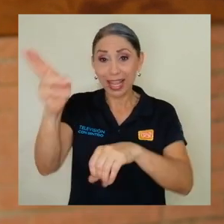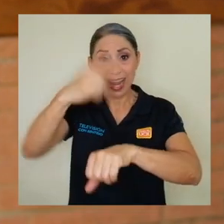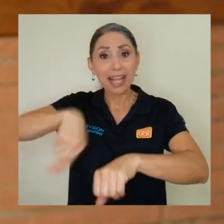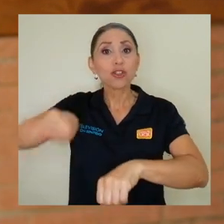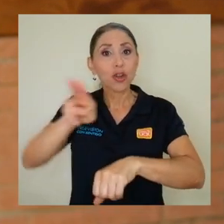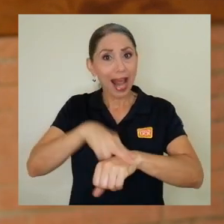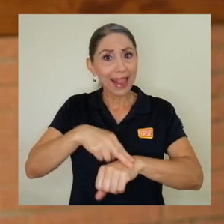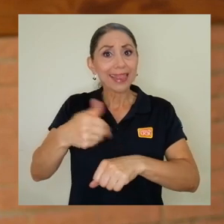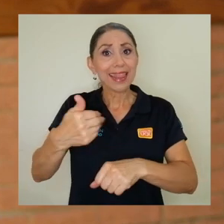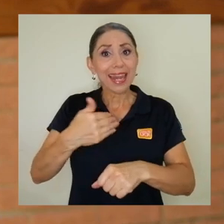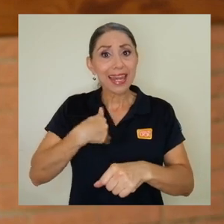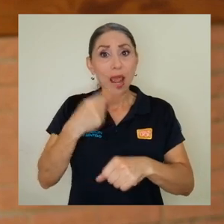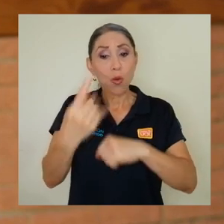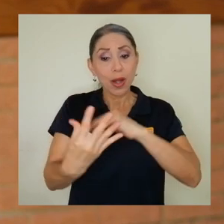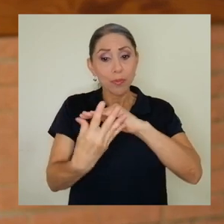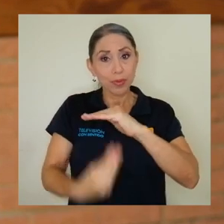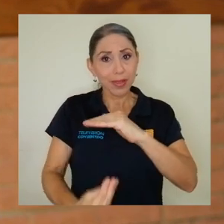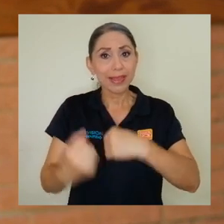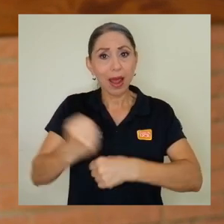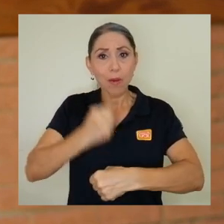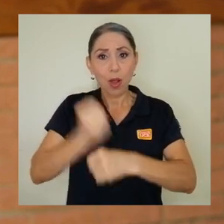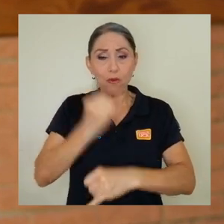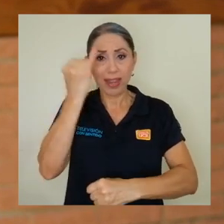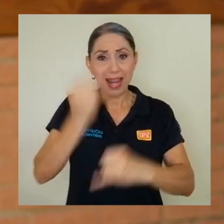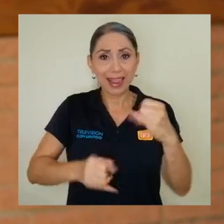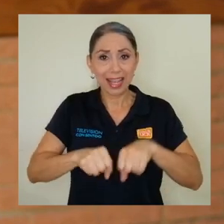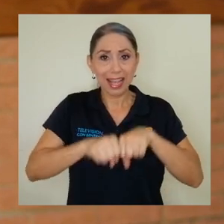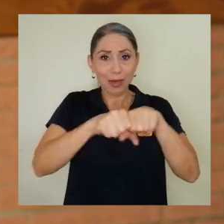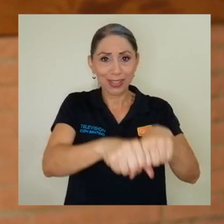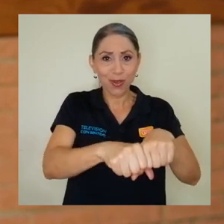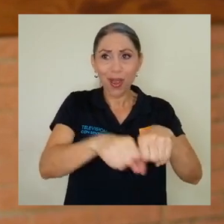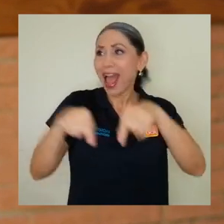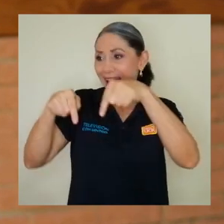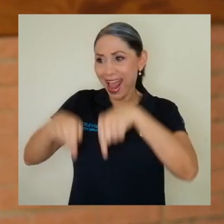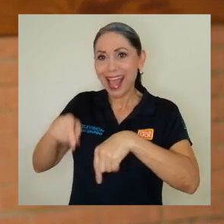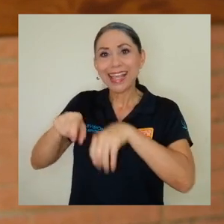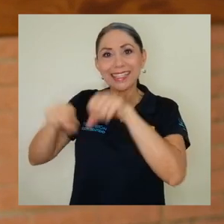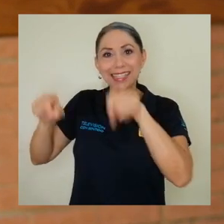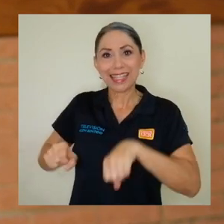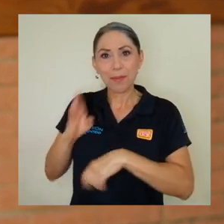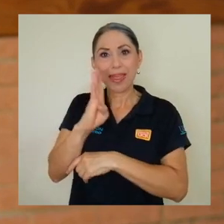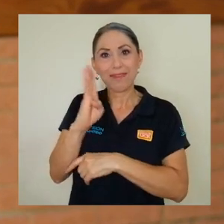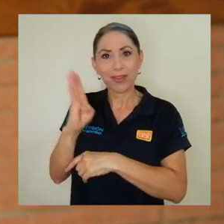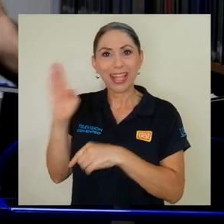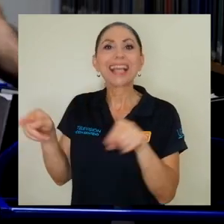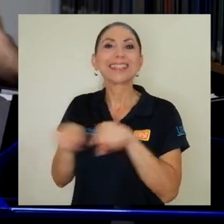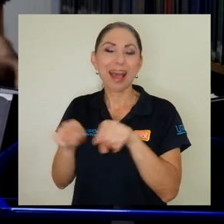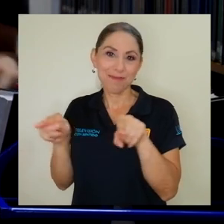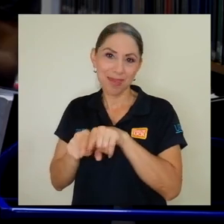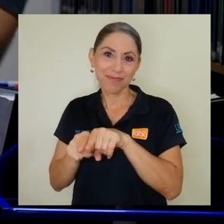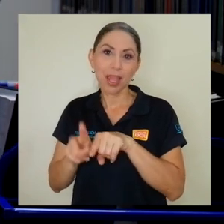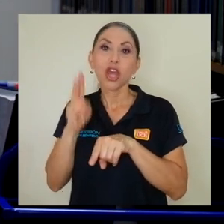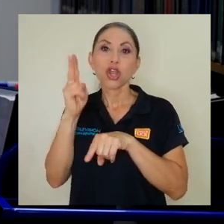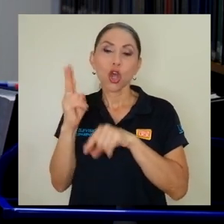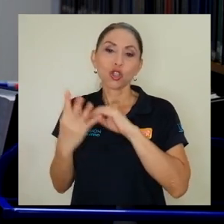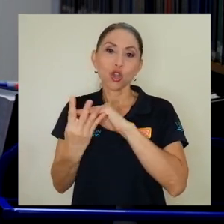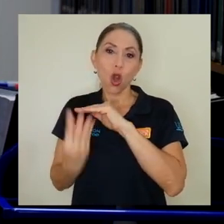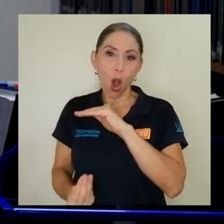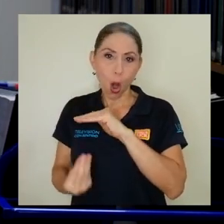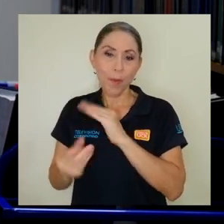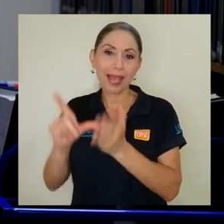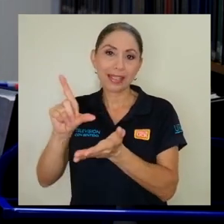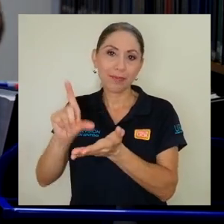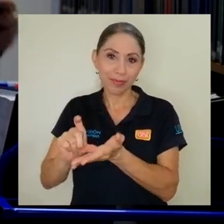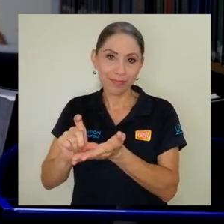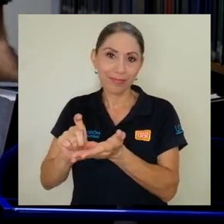ejemplar de los trabajos finales de graduación, el sistema de bibliotecas también siempre fue depositario de dos copias de los trabajos